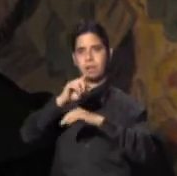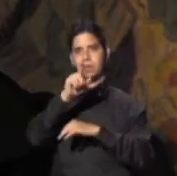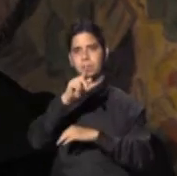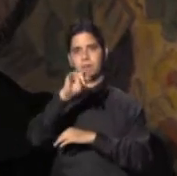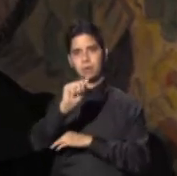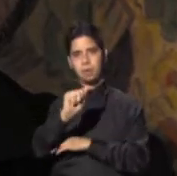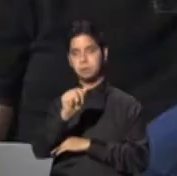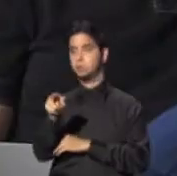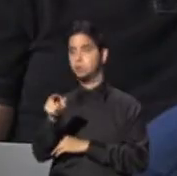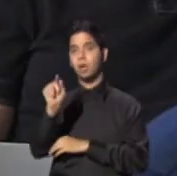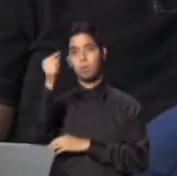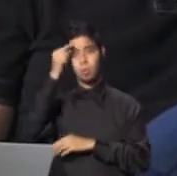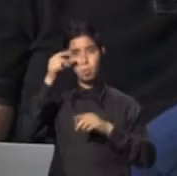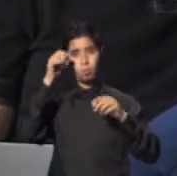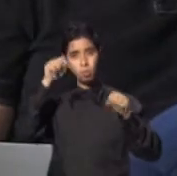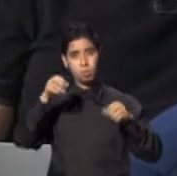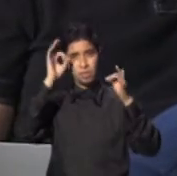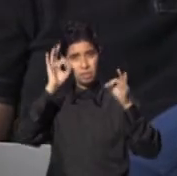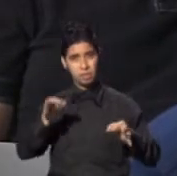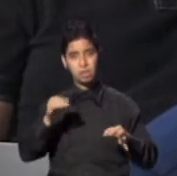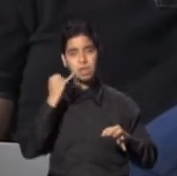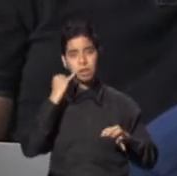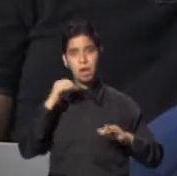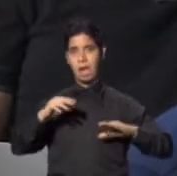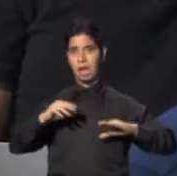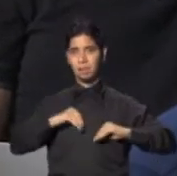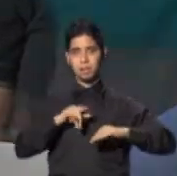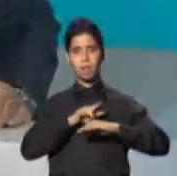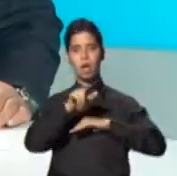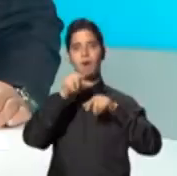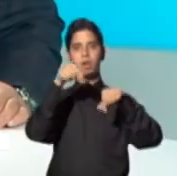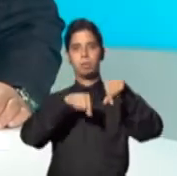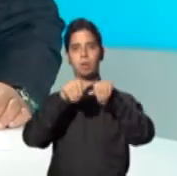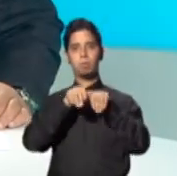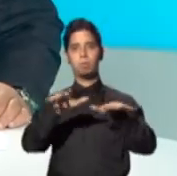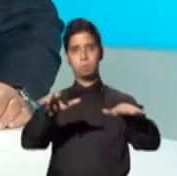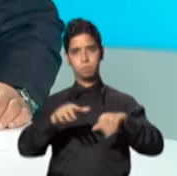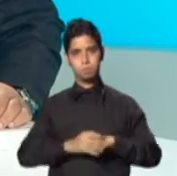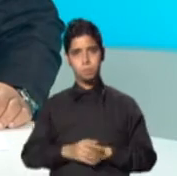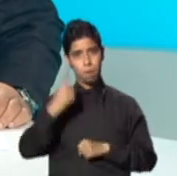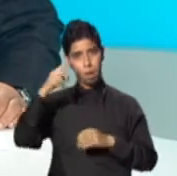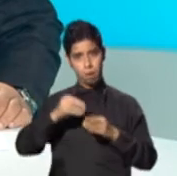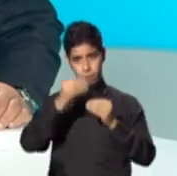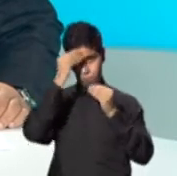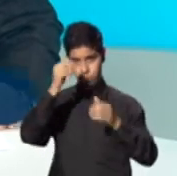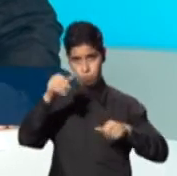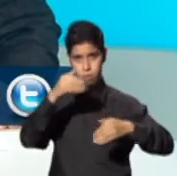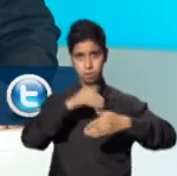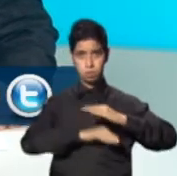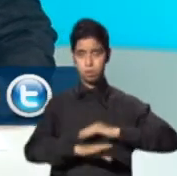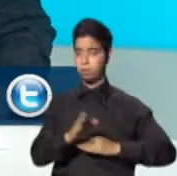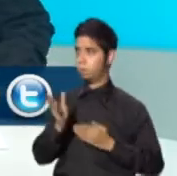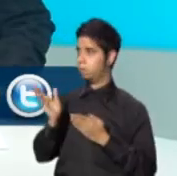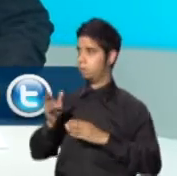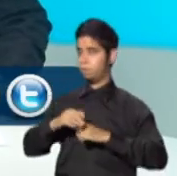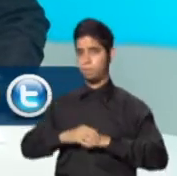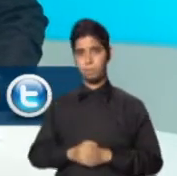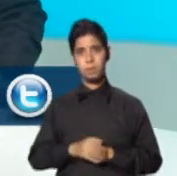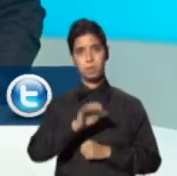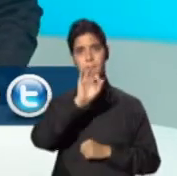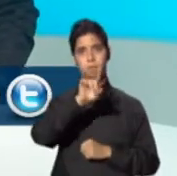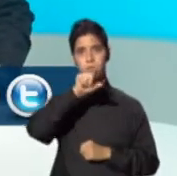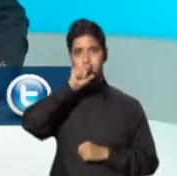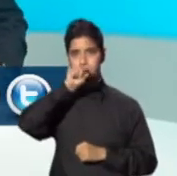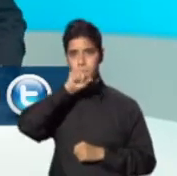decidir la semana próxima si da paso a la fumigación aérea. Para ver estas y otras noticias, visite nuestra página www.pr.pr.